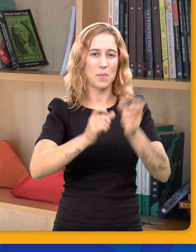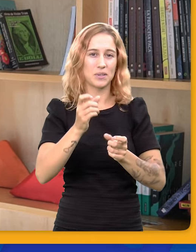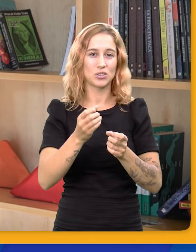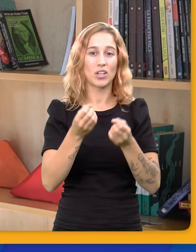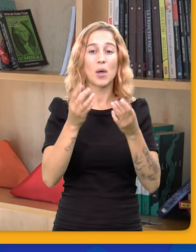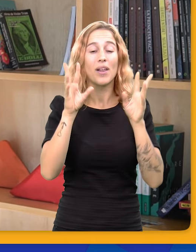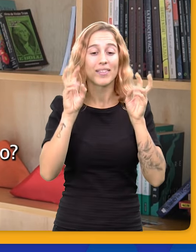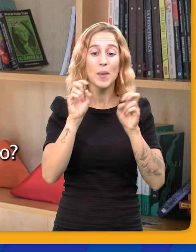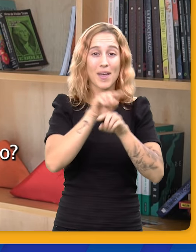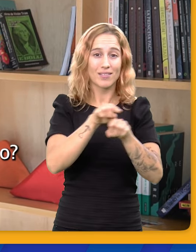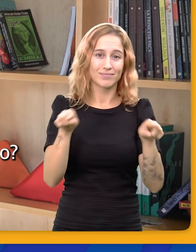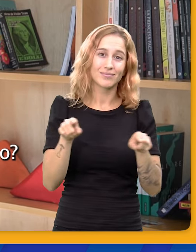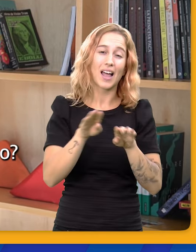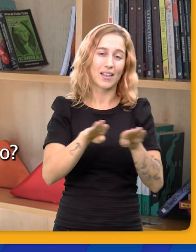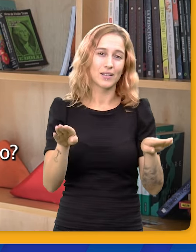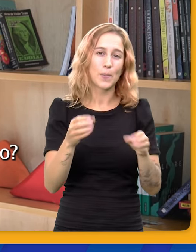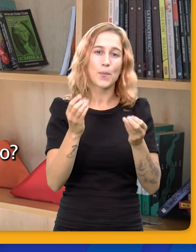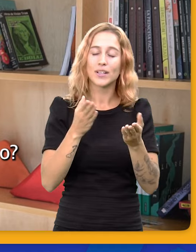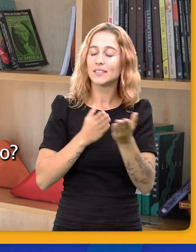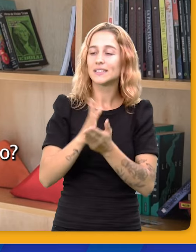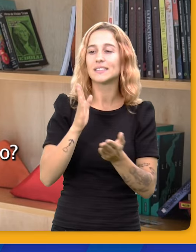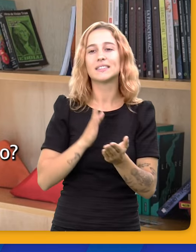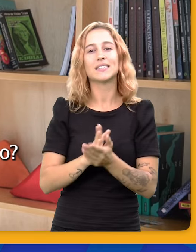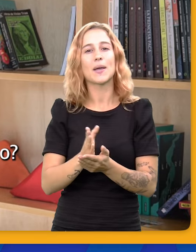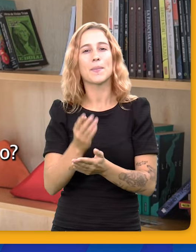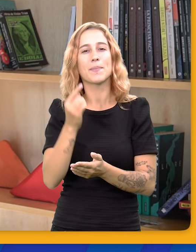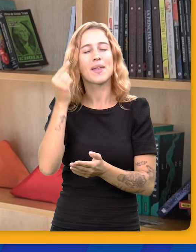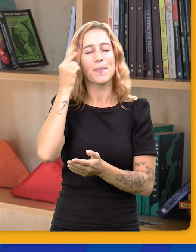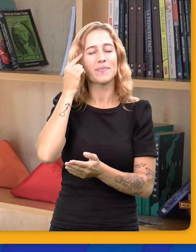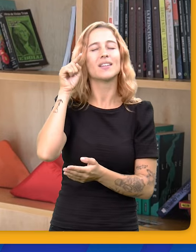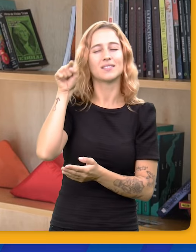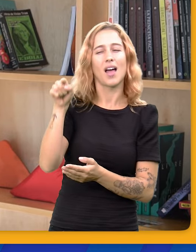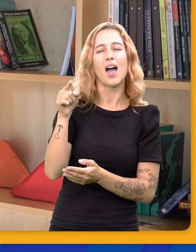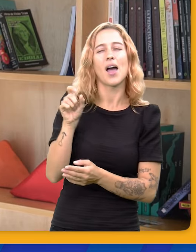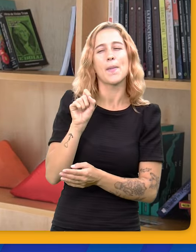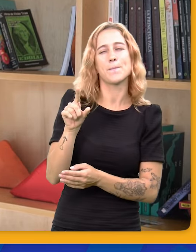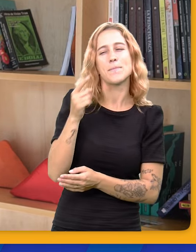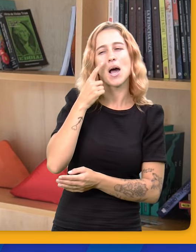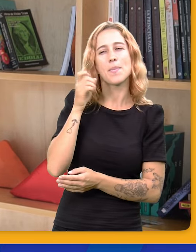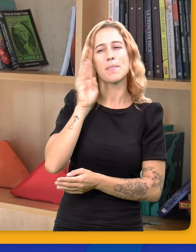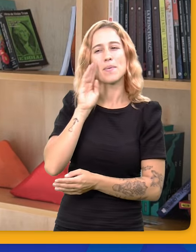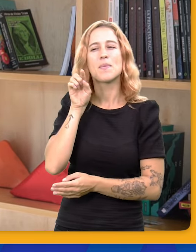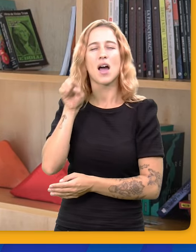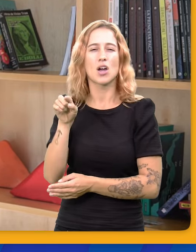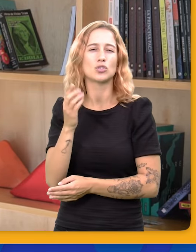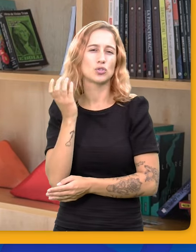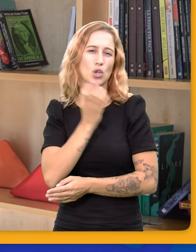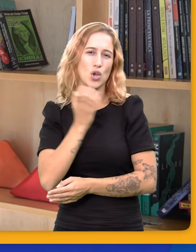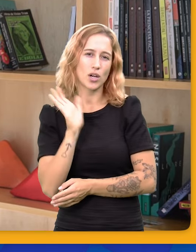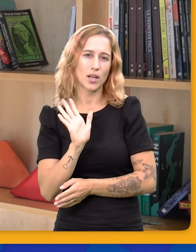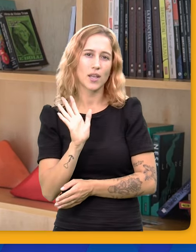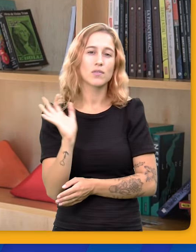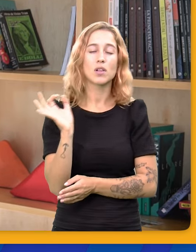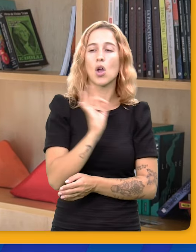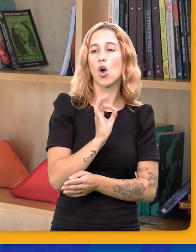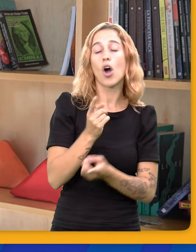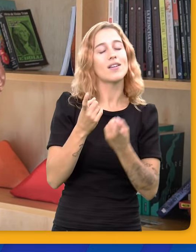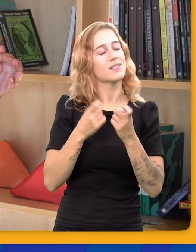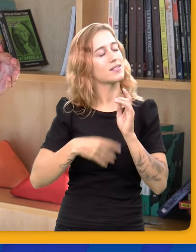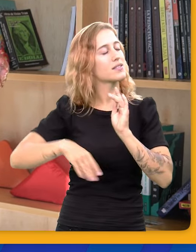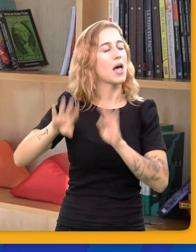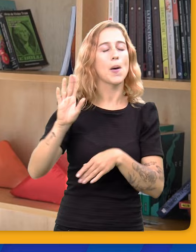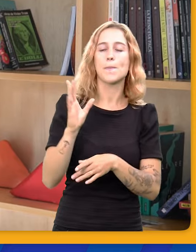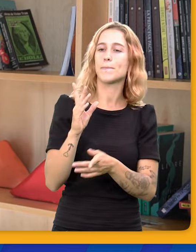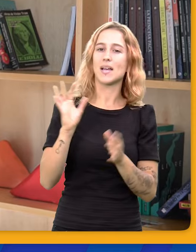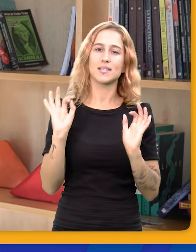frente a estos chicos porque siempre se va a juzgar a los padres, ¿no? A que es un chico mal educado, a que necesita más